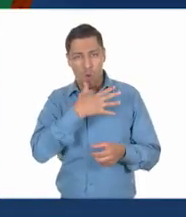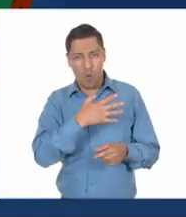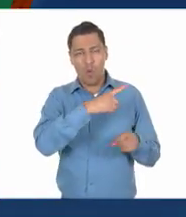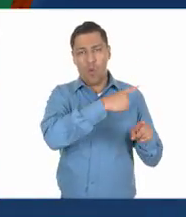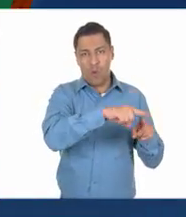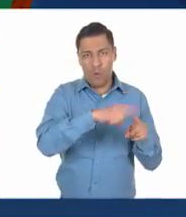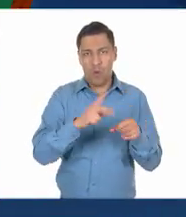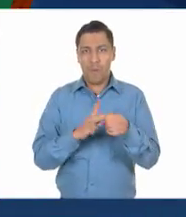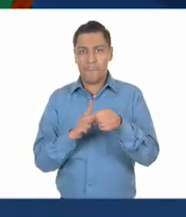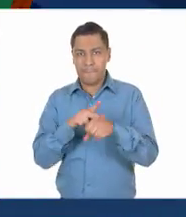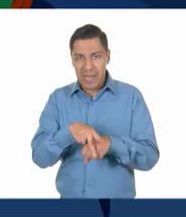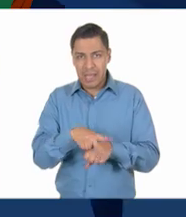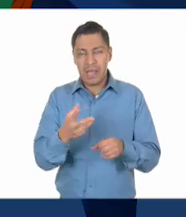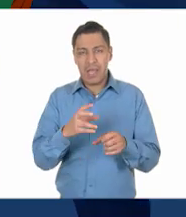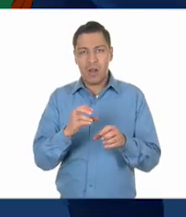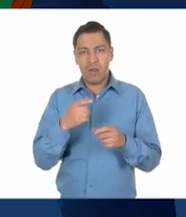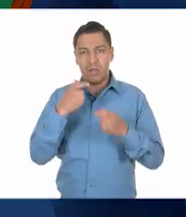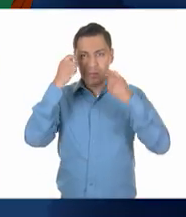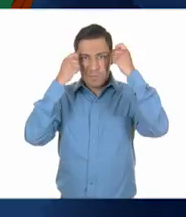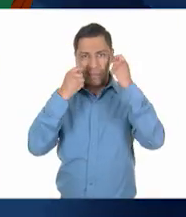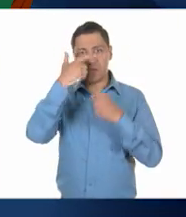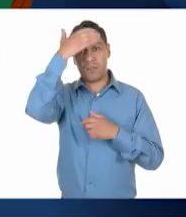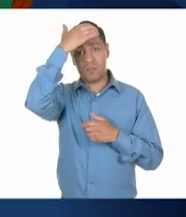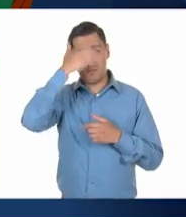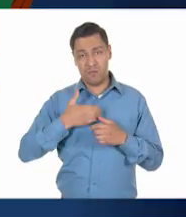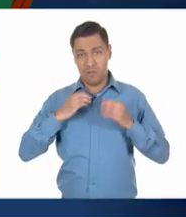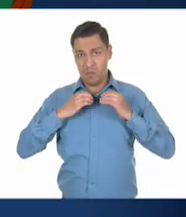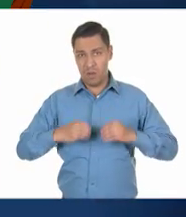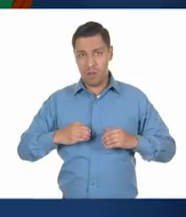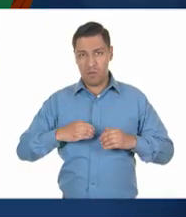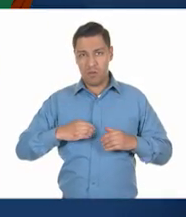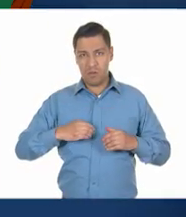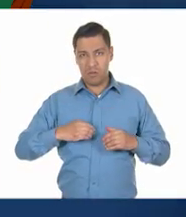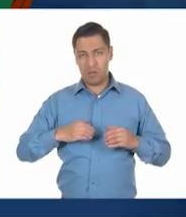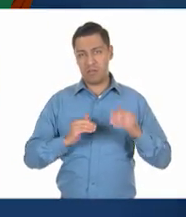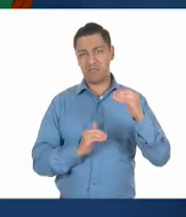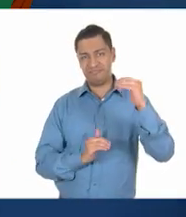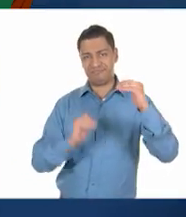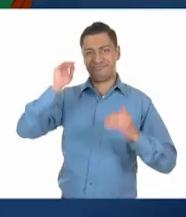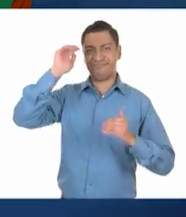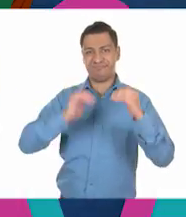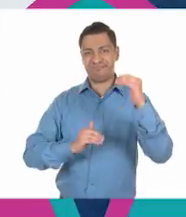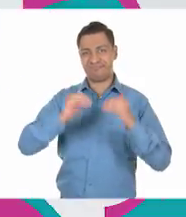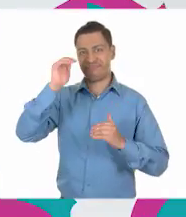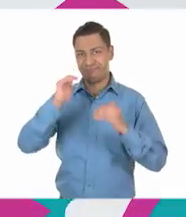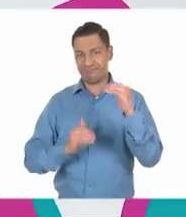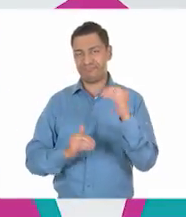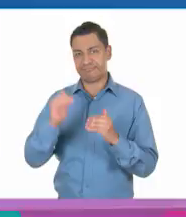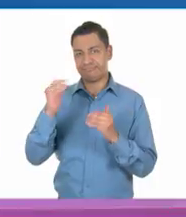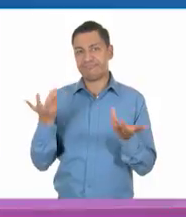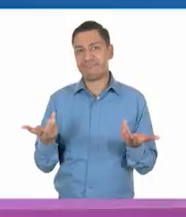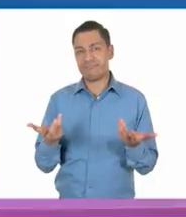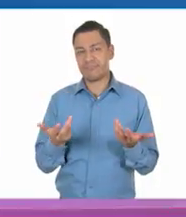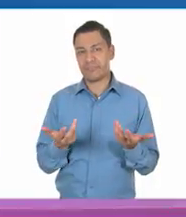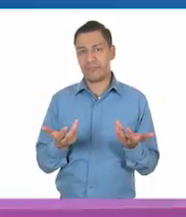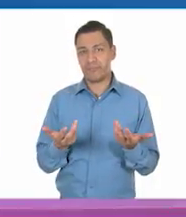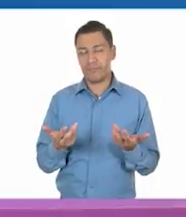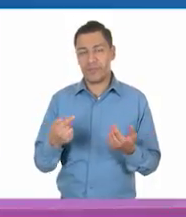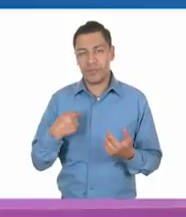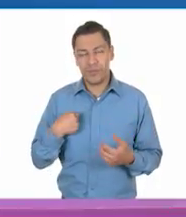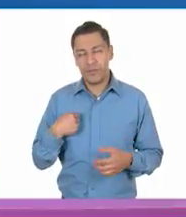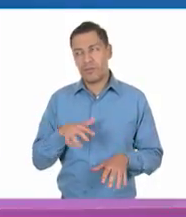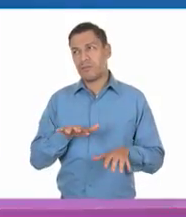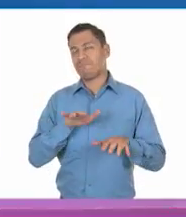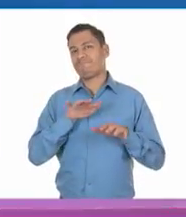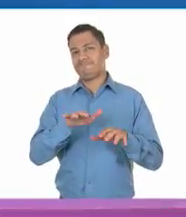en el color de piel y los rasgos físicos. ¡Ah! Estoy impactada. ¡Oh! ¡Qué